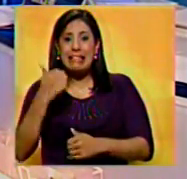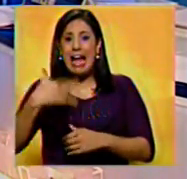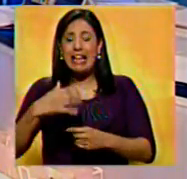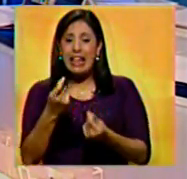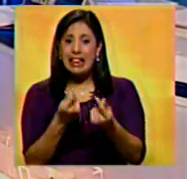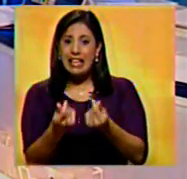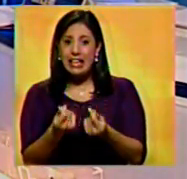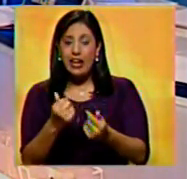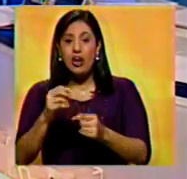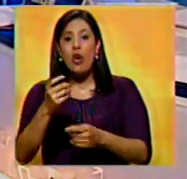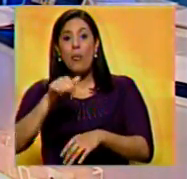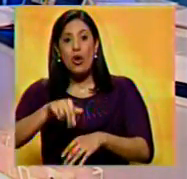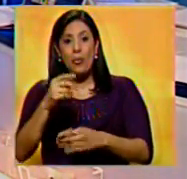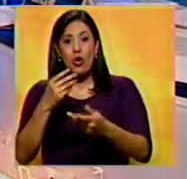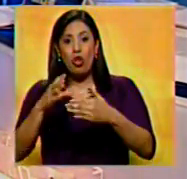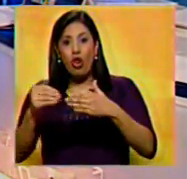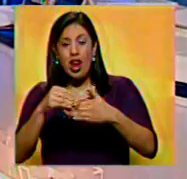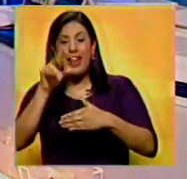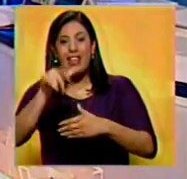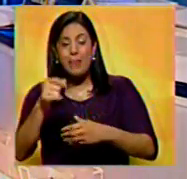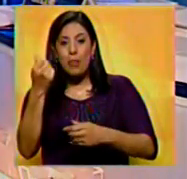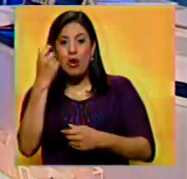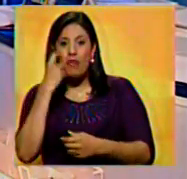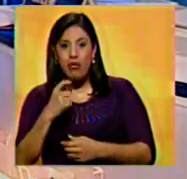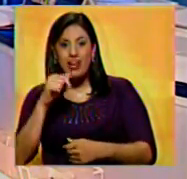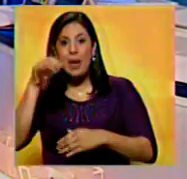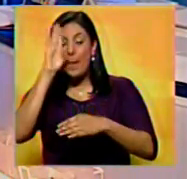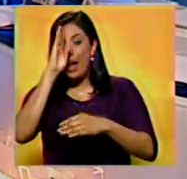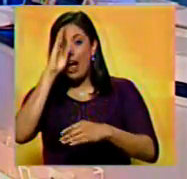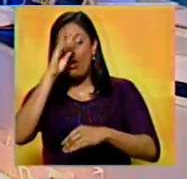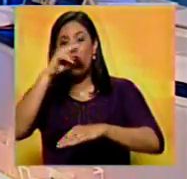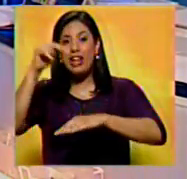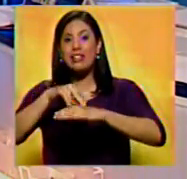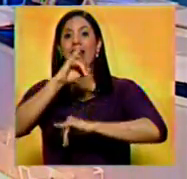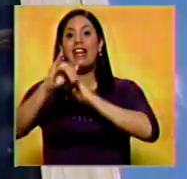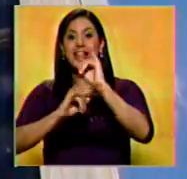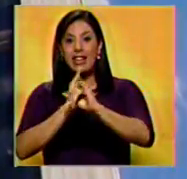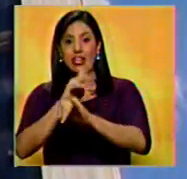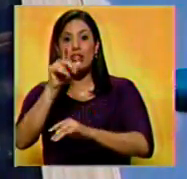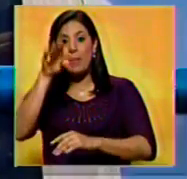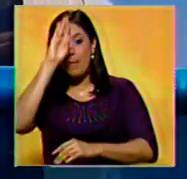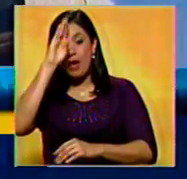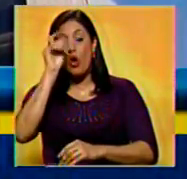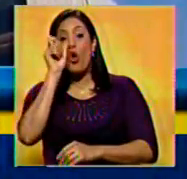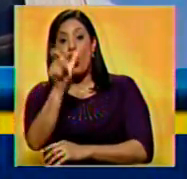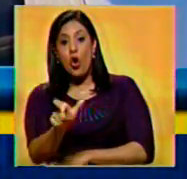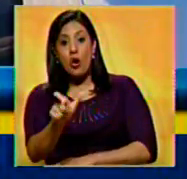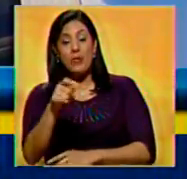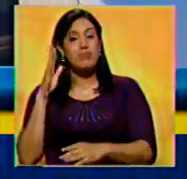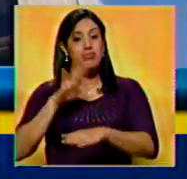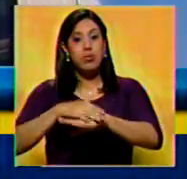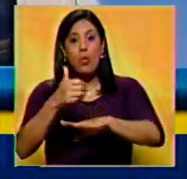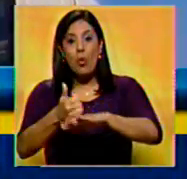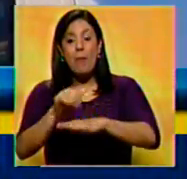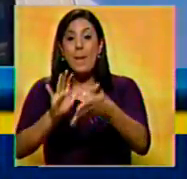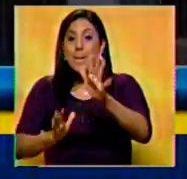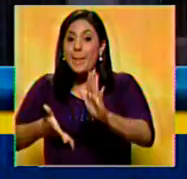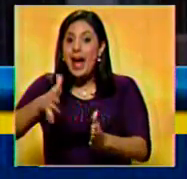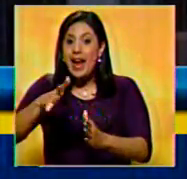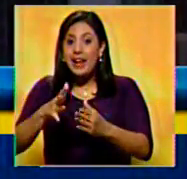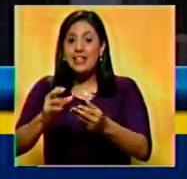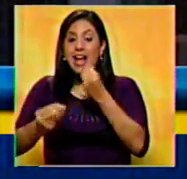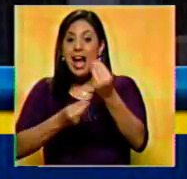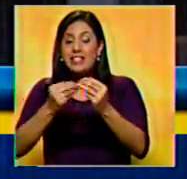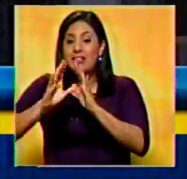de dinero en moneda nacional y dólares que mantienen en bancos nacionales y extranjeros. Leocenis García será imputado por presuntamente